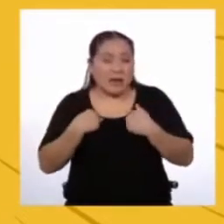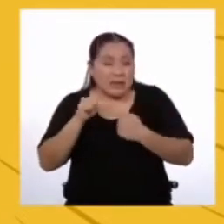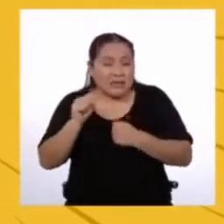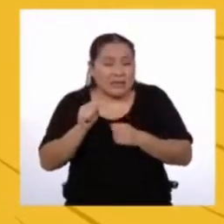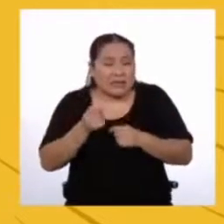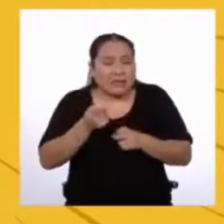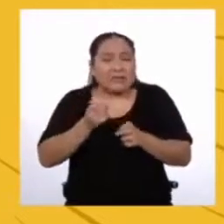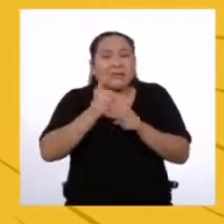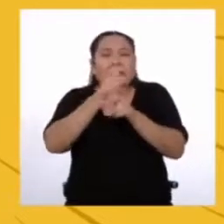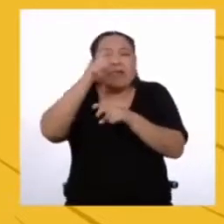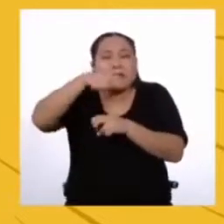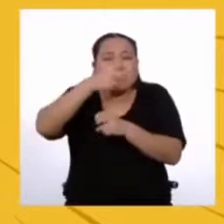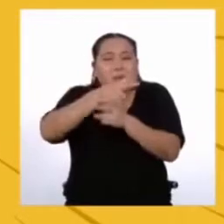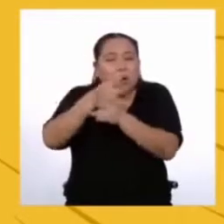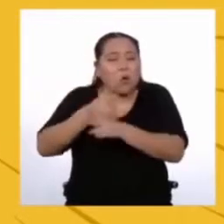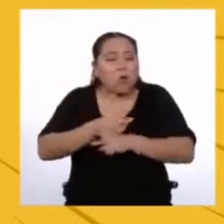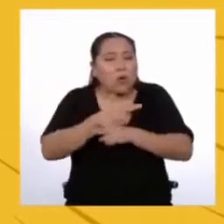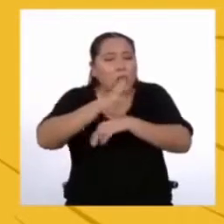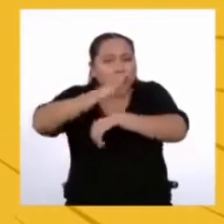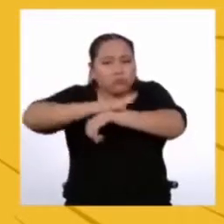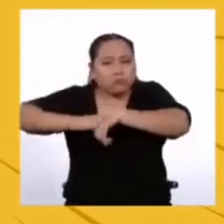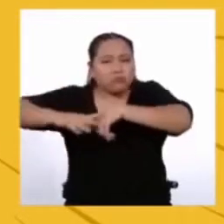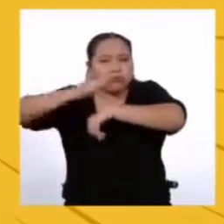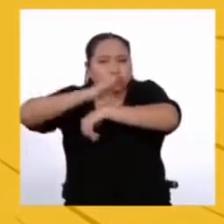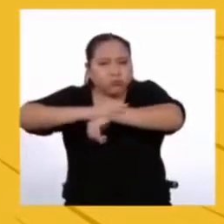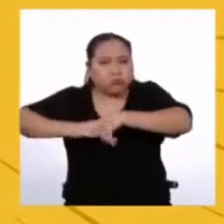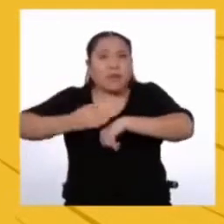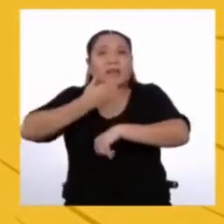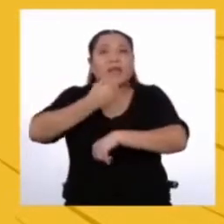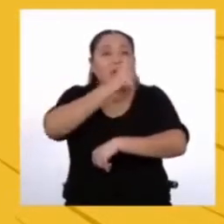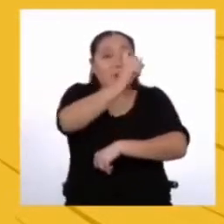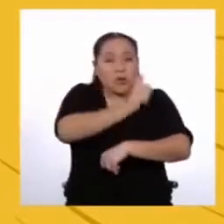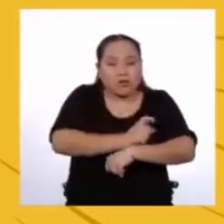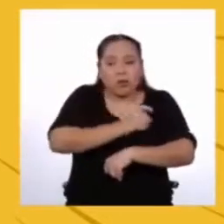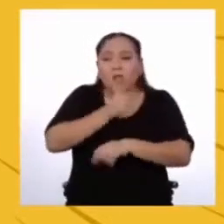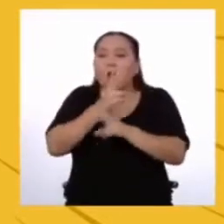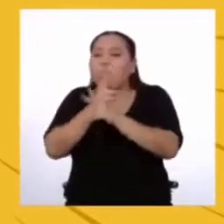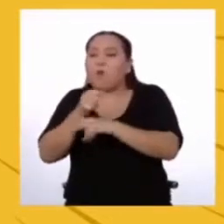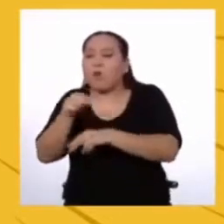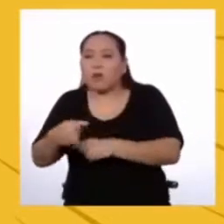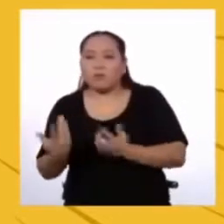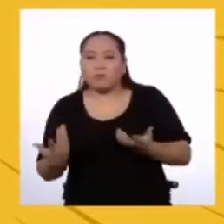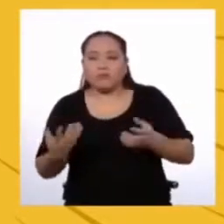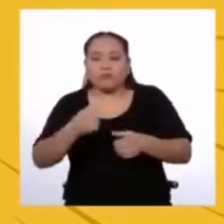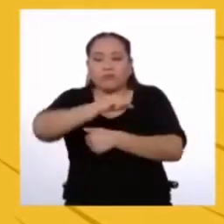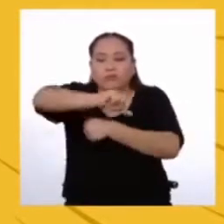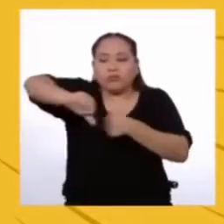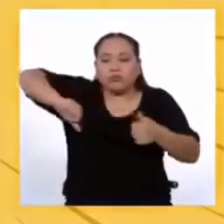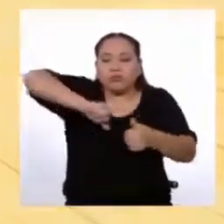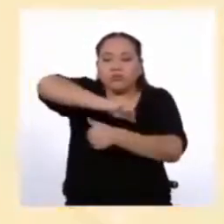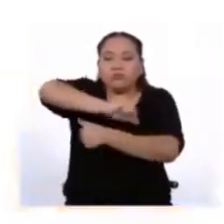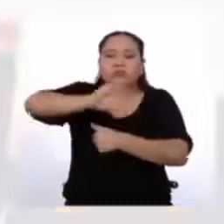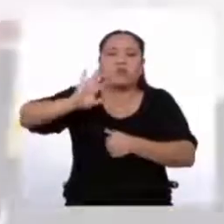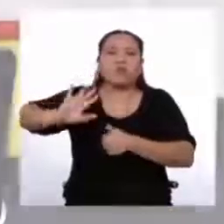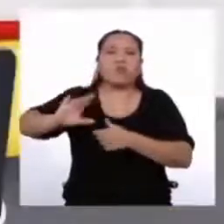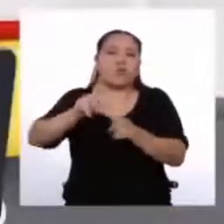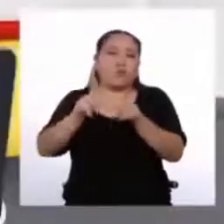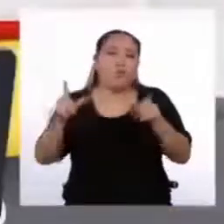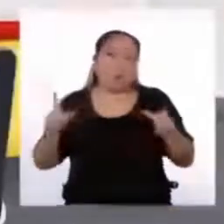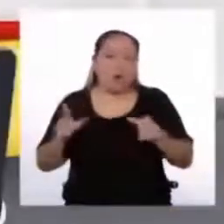cuales merecen gozar de buen trato por parte del ser humano Y vivir en armonía con su medio ambiente